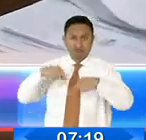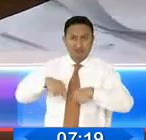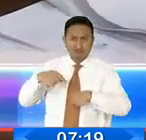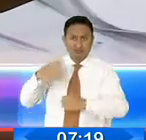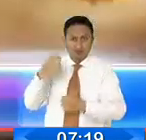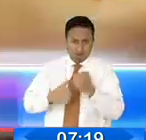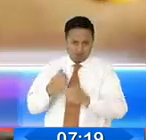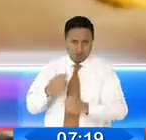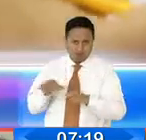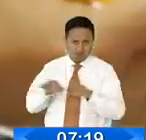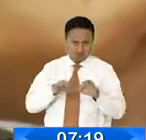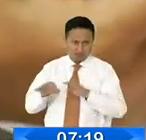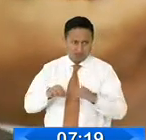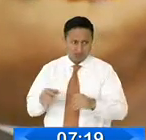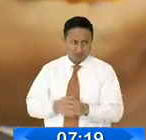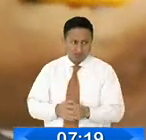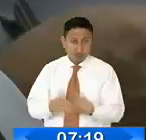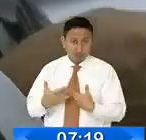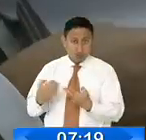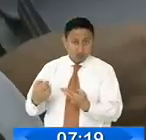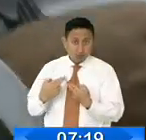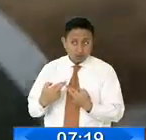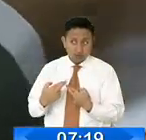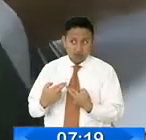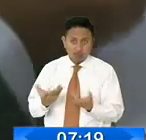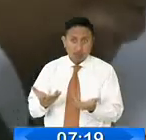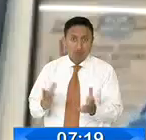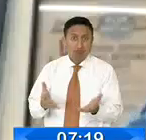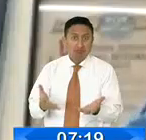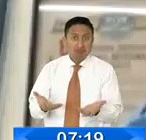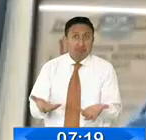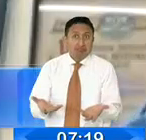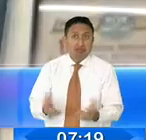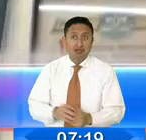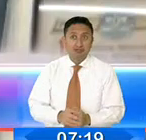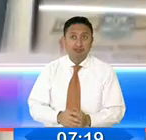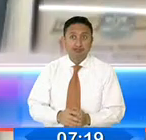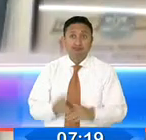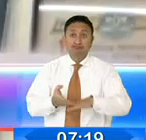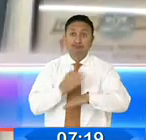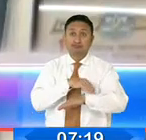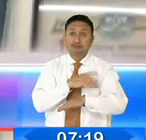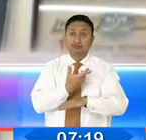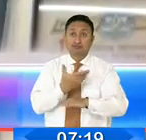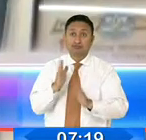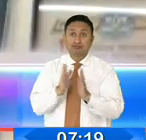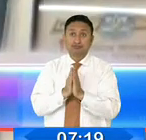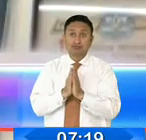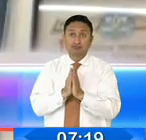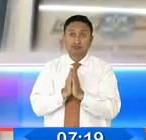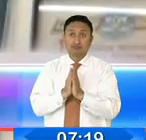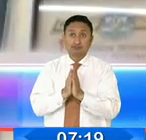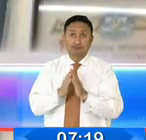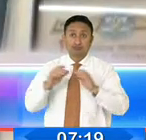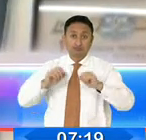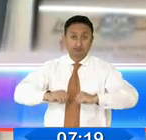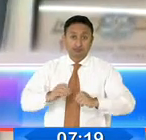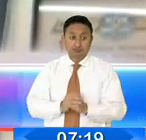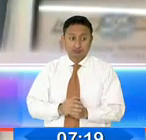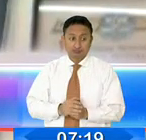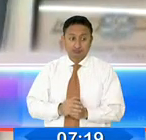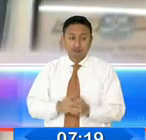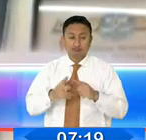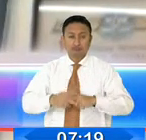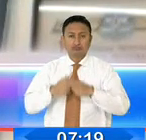inconvenientes, pero hasta la fecha no han tenido respuesta. Habíamos hecho un requerimiento al más alto nivel de abrir un espacio